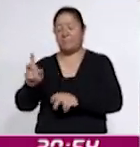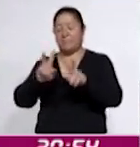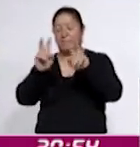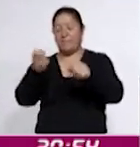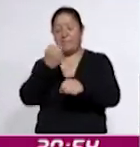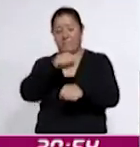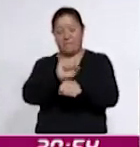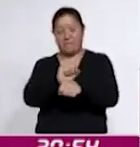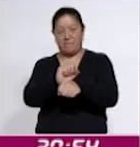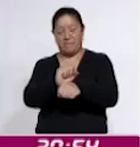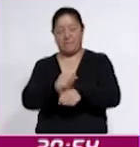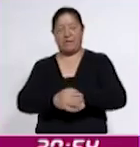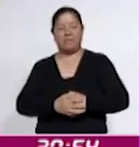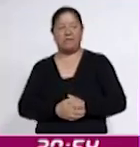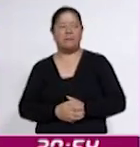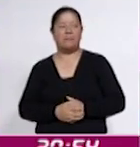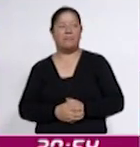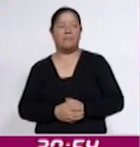secundarias.